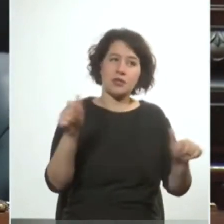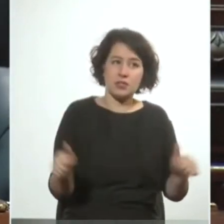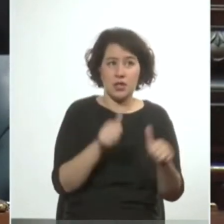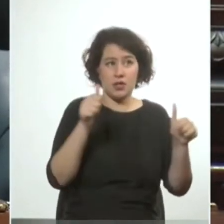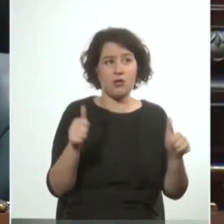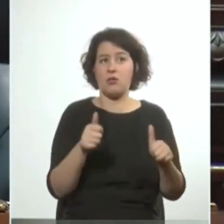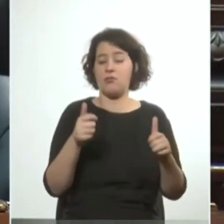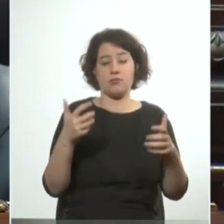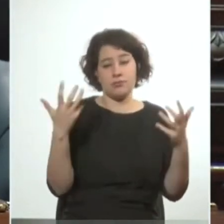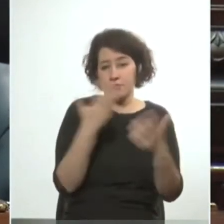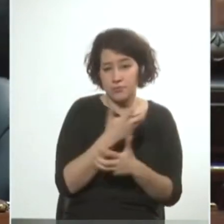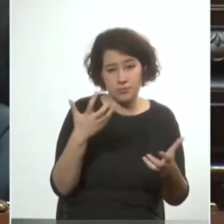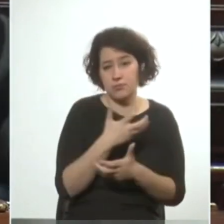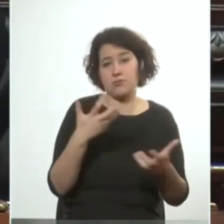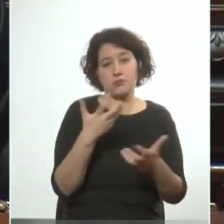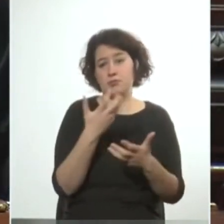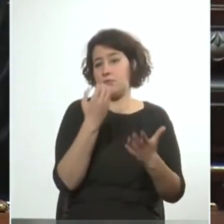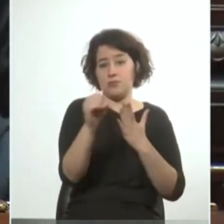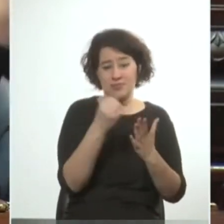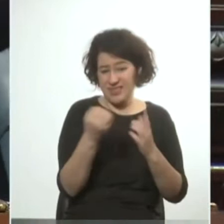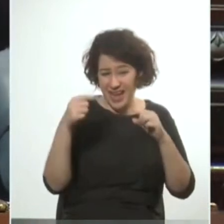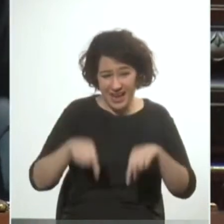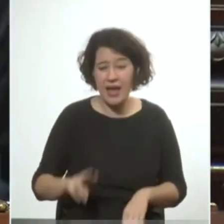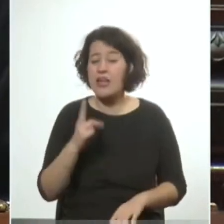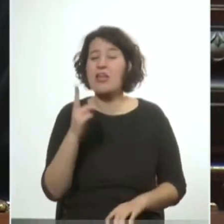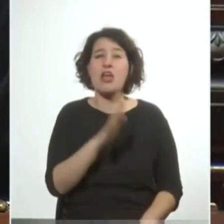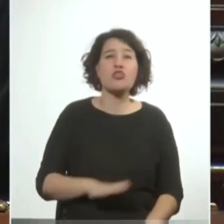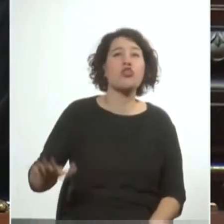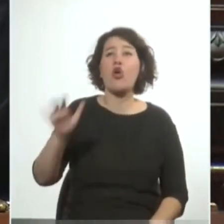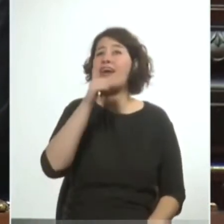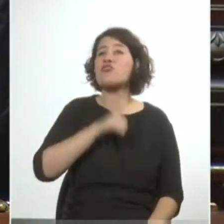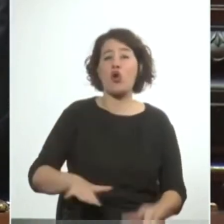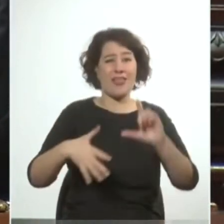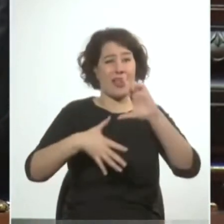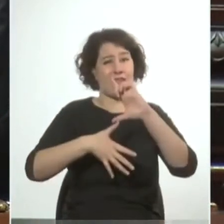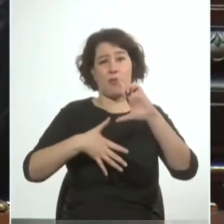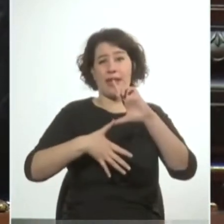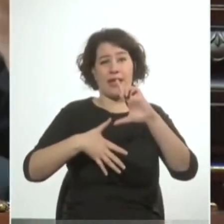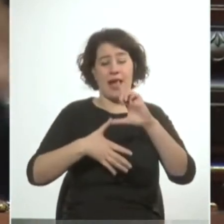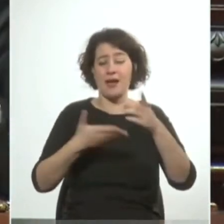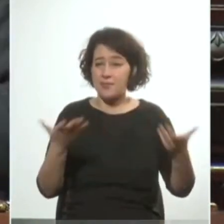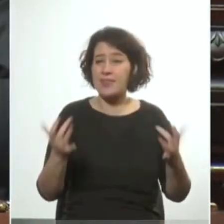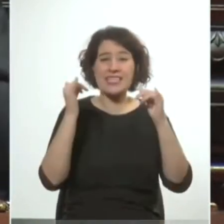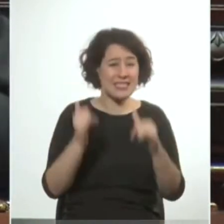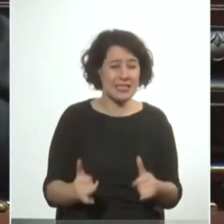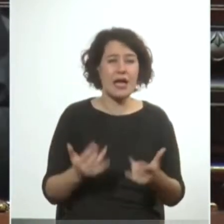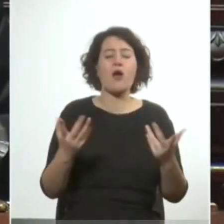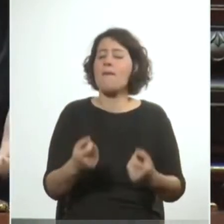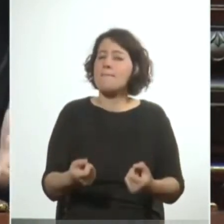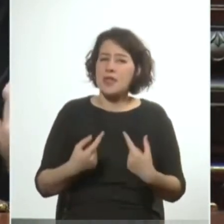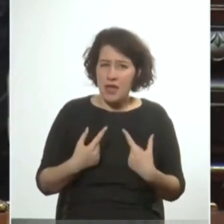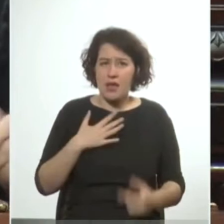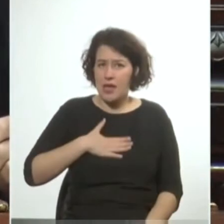tropelías y las barbaridades que se cometieron en este país y en toda Latinoamérica y si hay algo y esto me da mucha